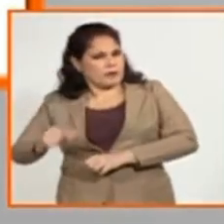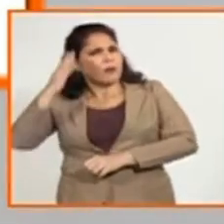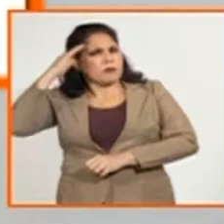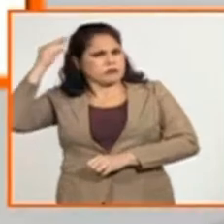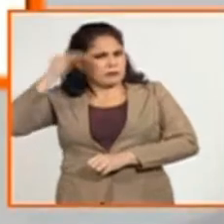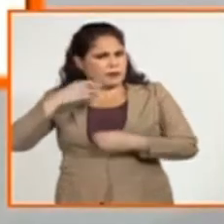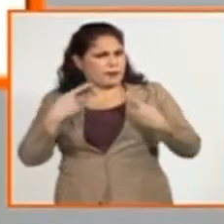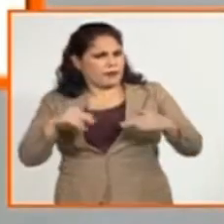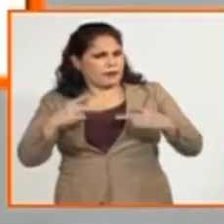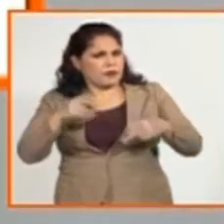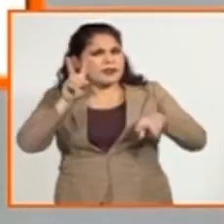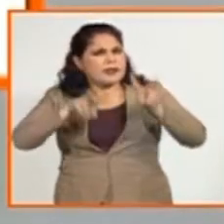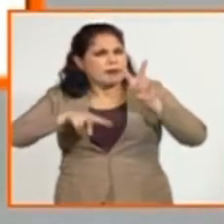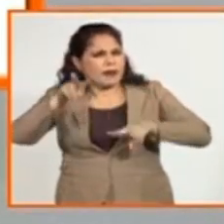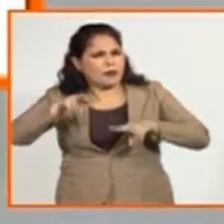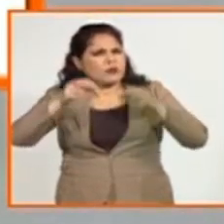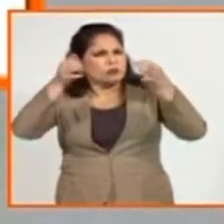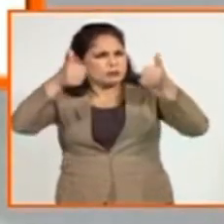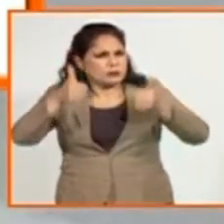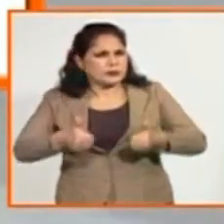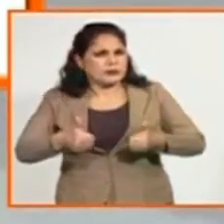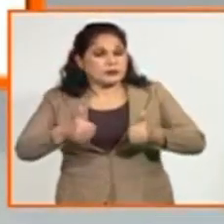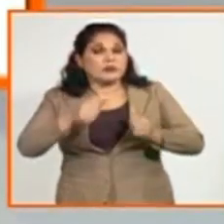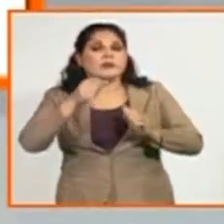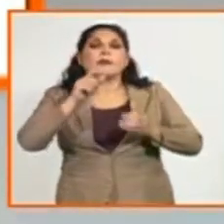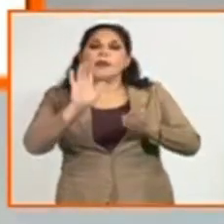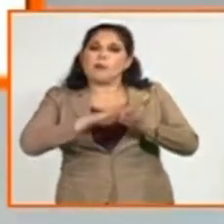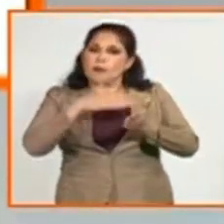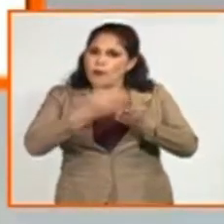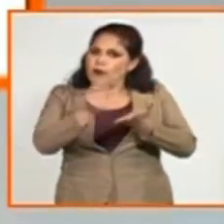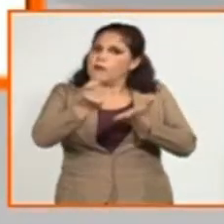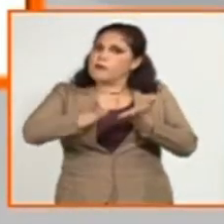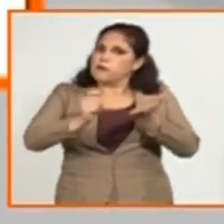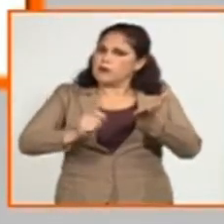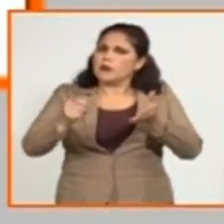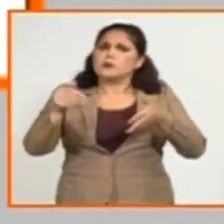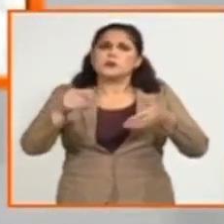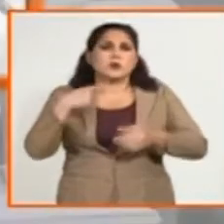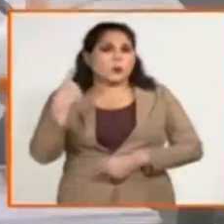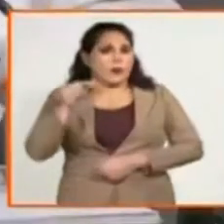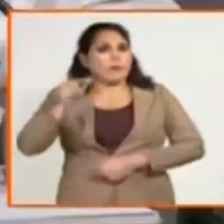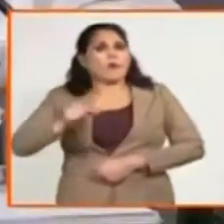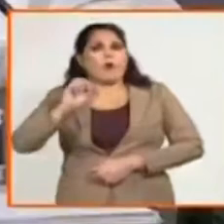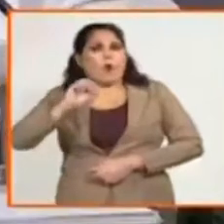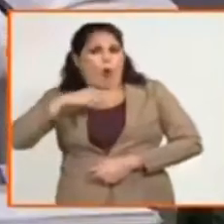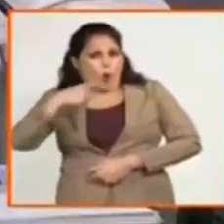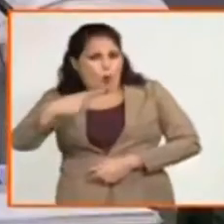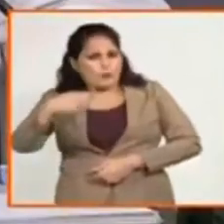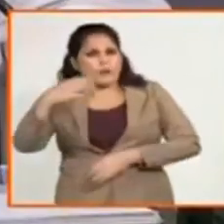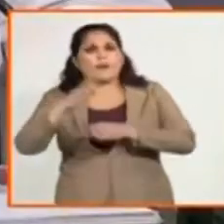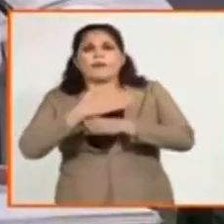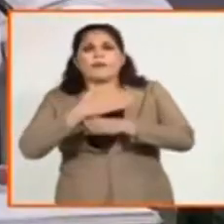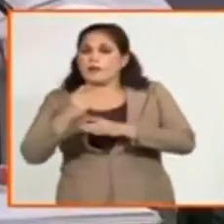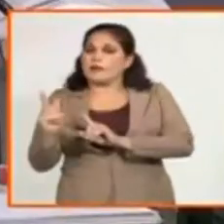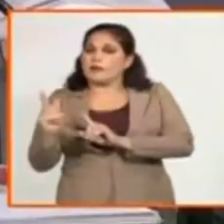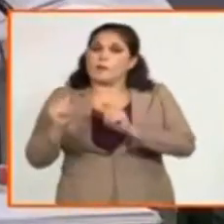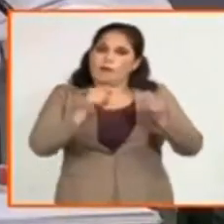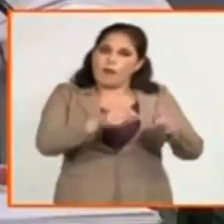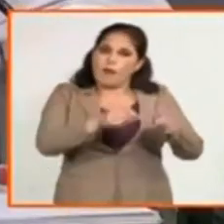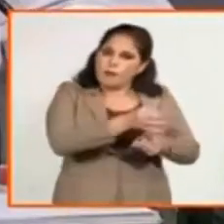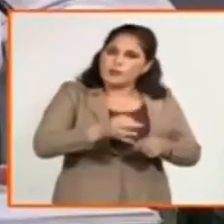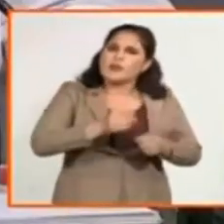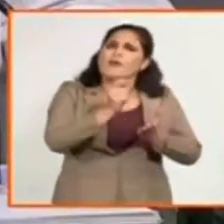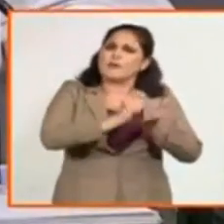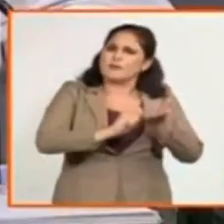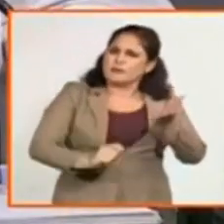hizo un diagnóstico muy bien pensado, que se hizo participativo en los lugares. Bueno, se regresó varias veces al municipio y a